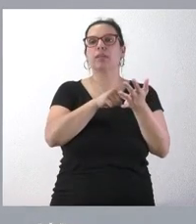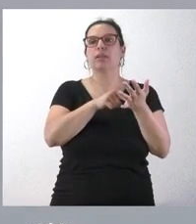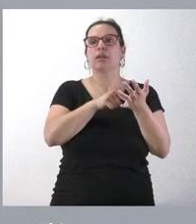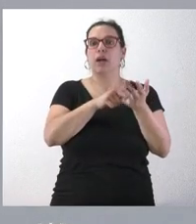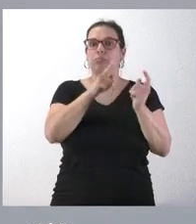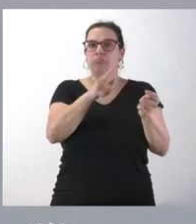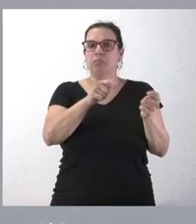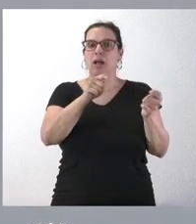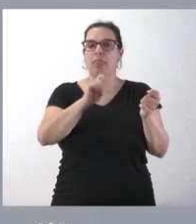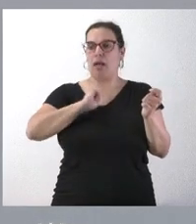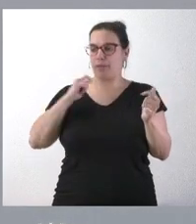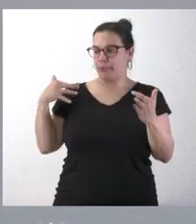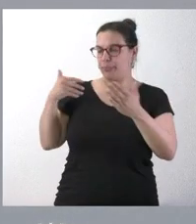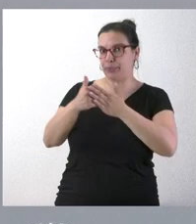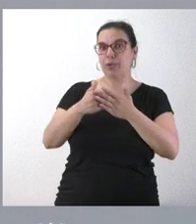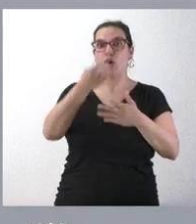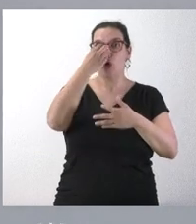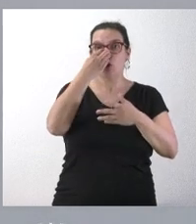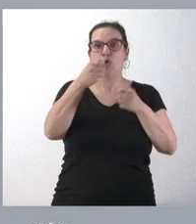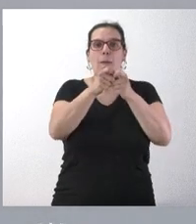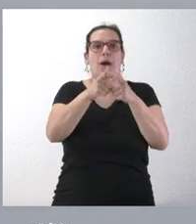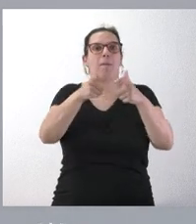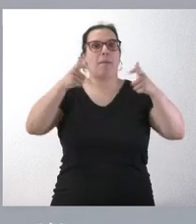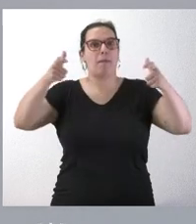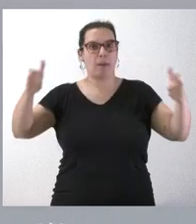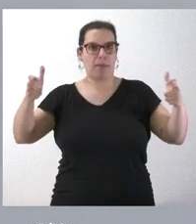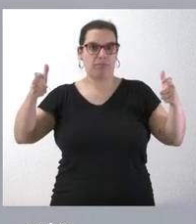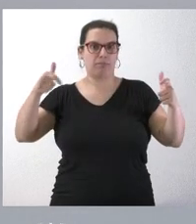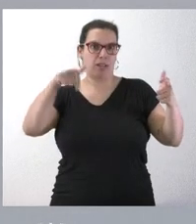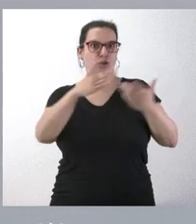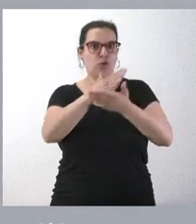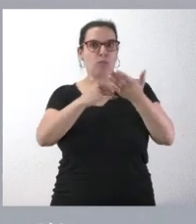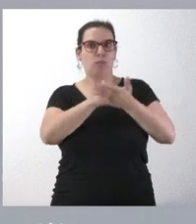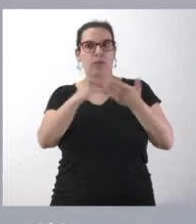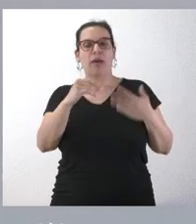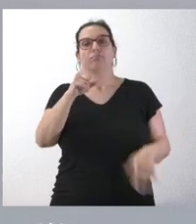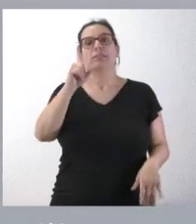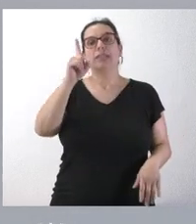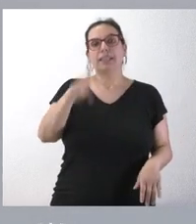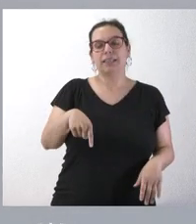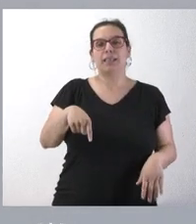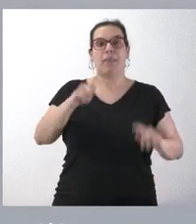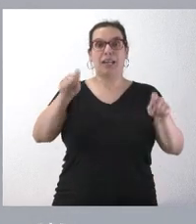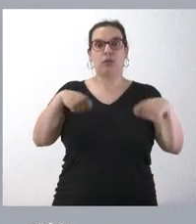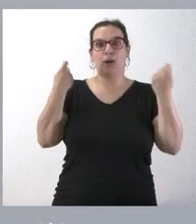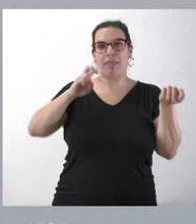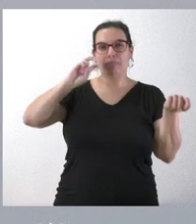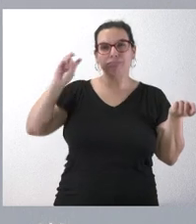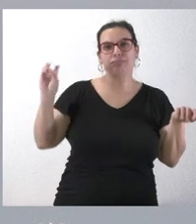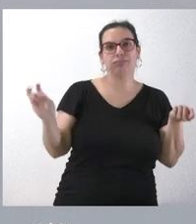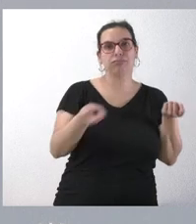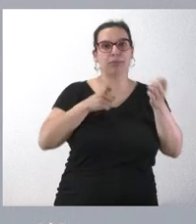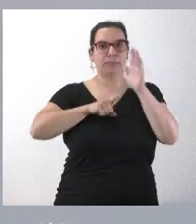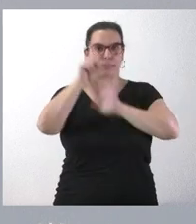permitiendo en los últimos años un incremento de la población del oso pardo en nuestra comunidad autónoma y también un aumento de la biodiversidad en Castilla y León.